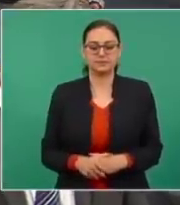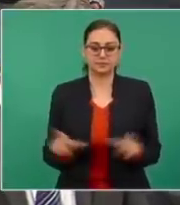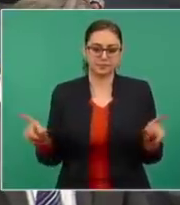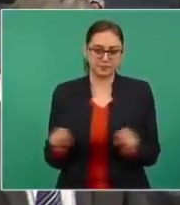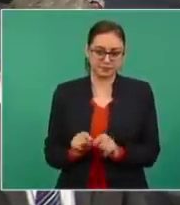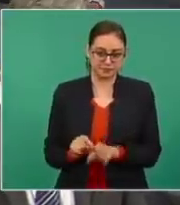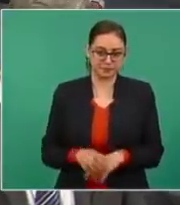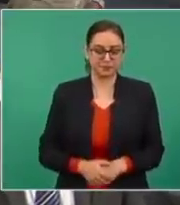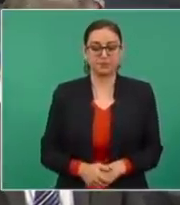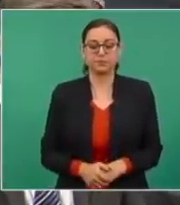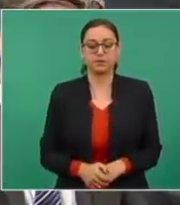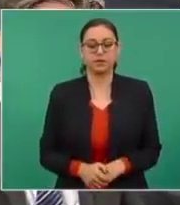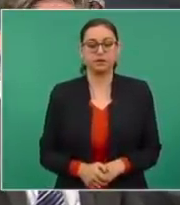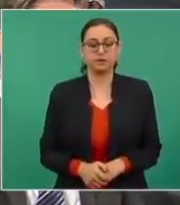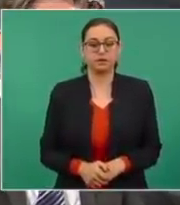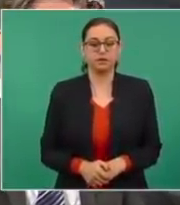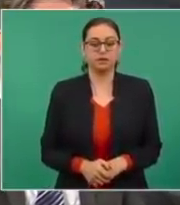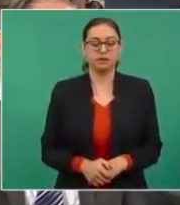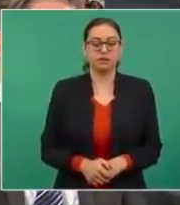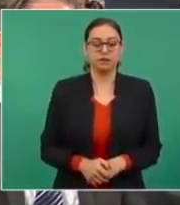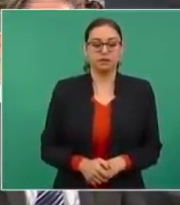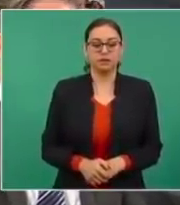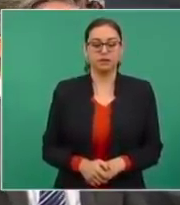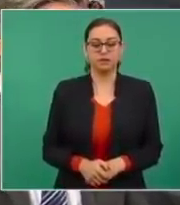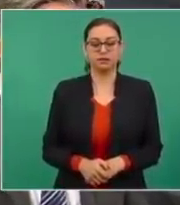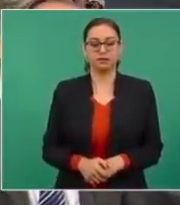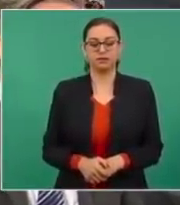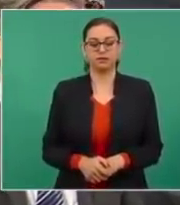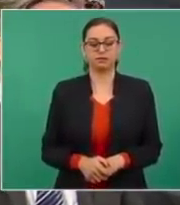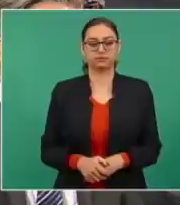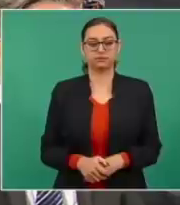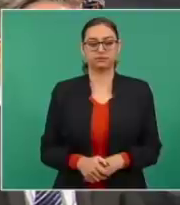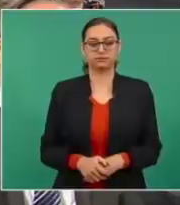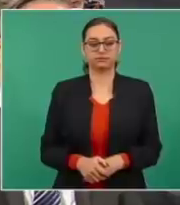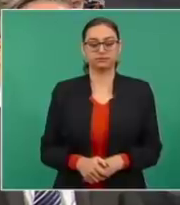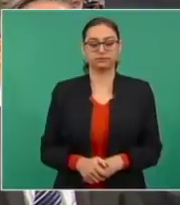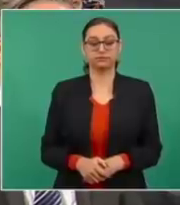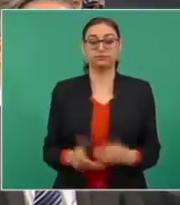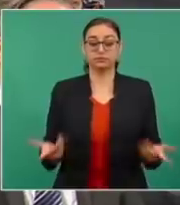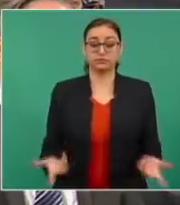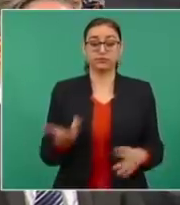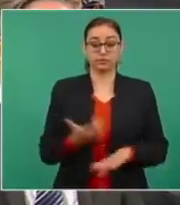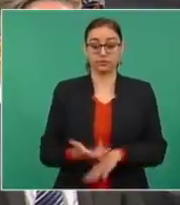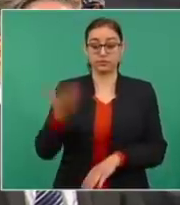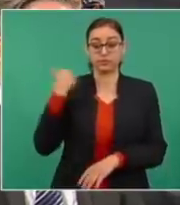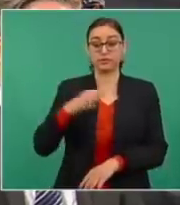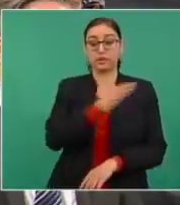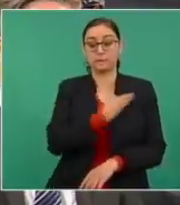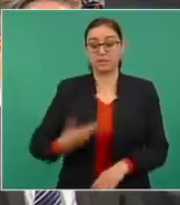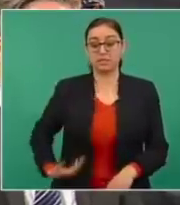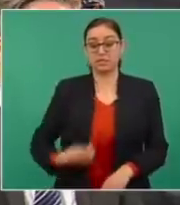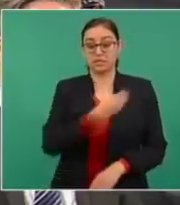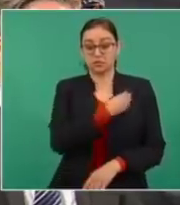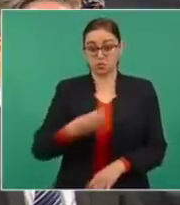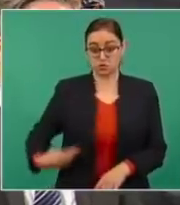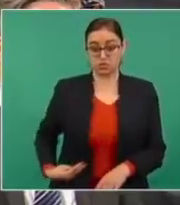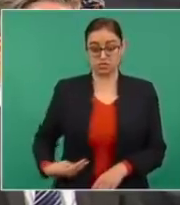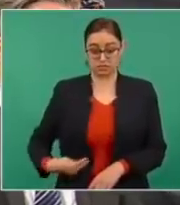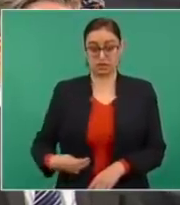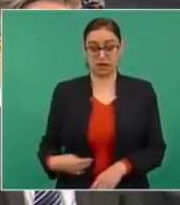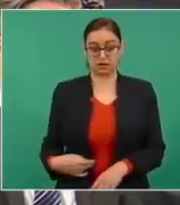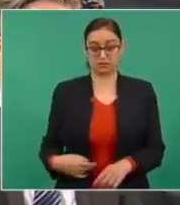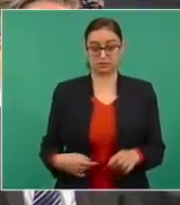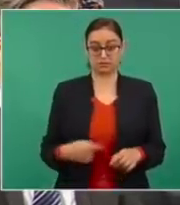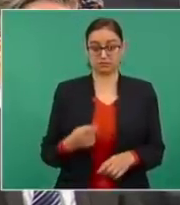hace unos días el presidente municipal de San Pedro y San Pablo Ayutla denunció que